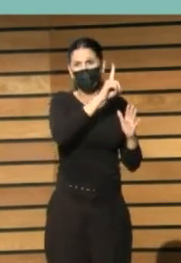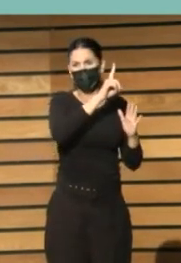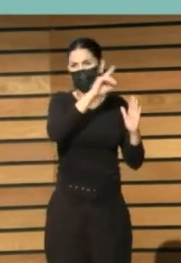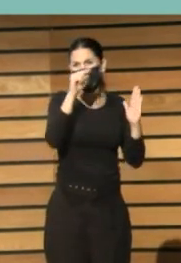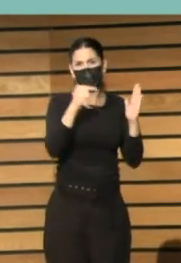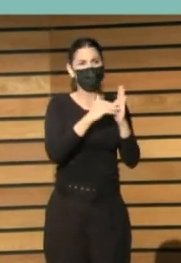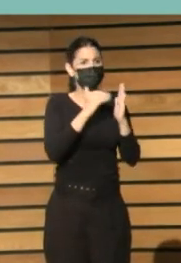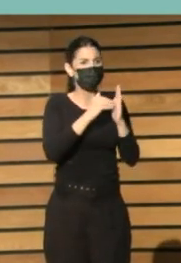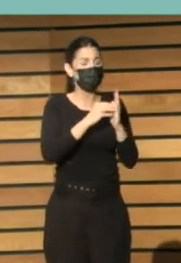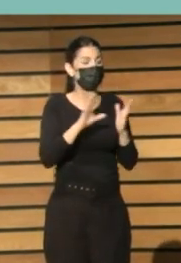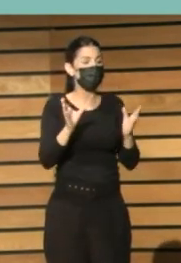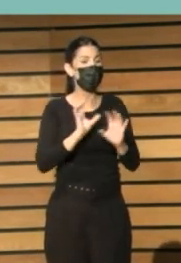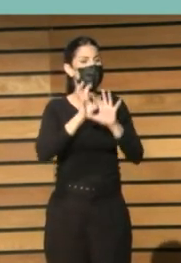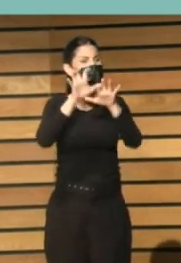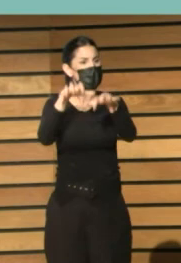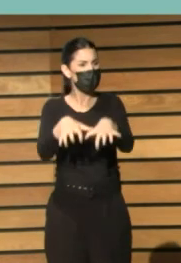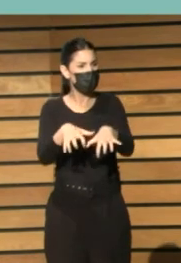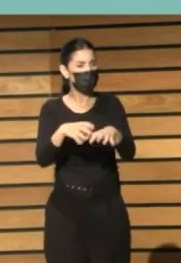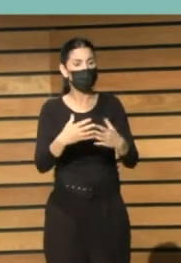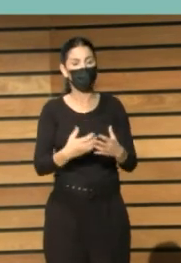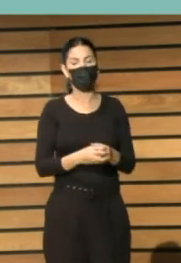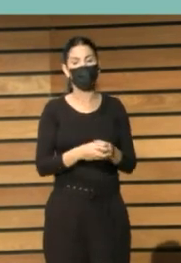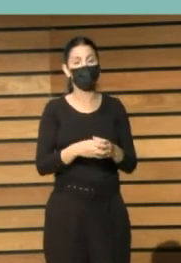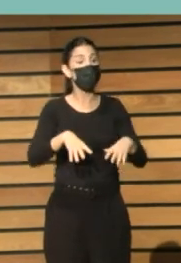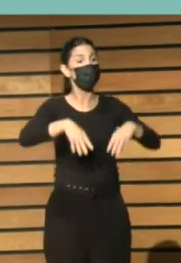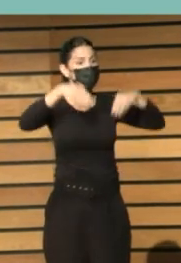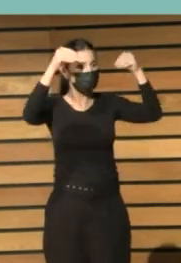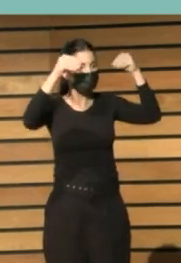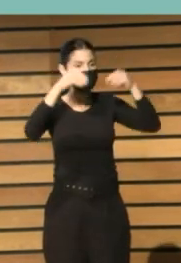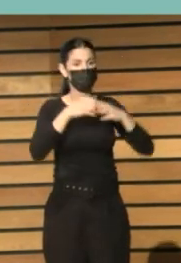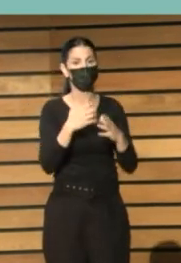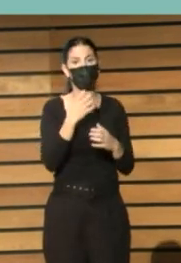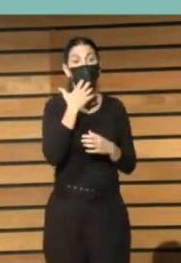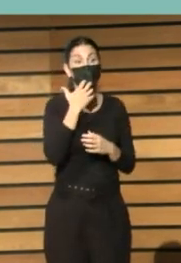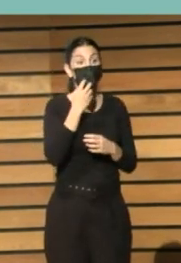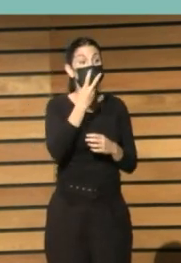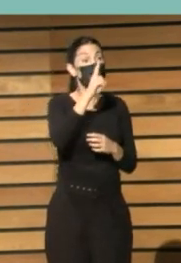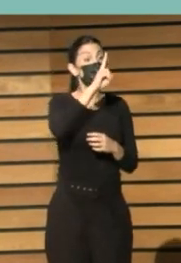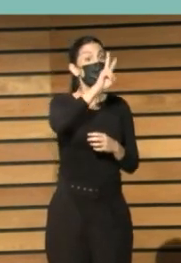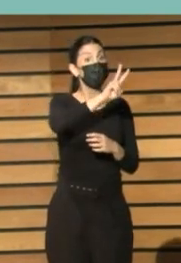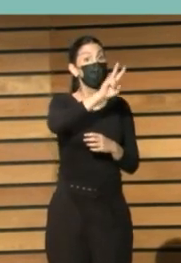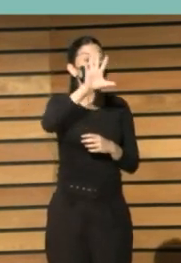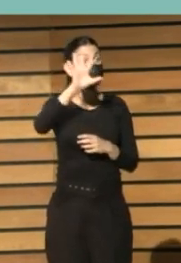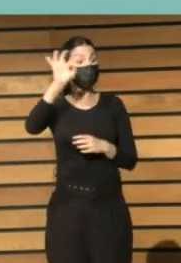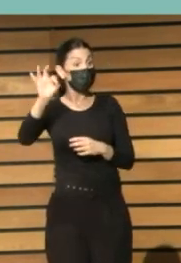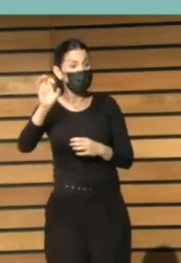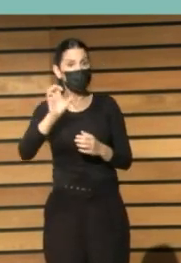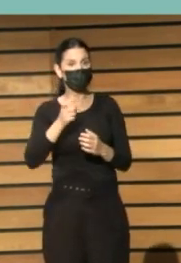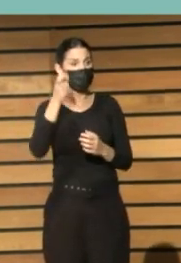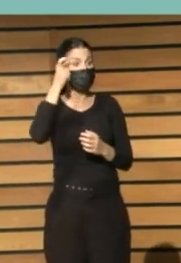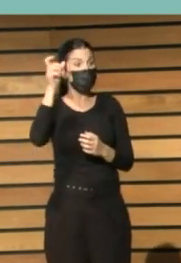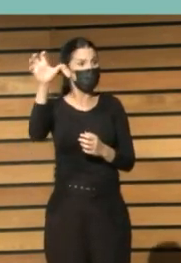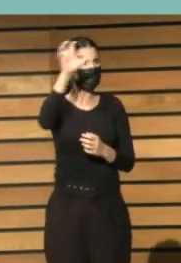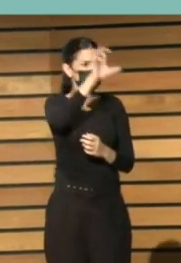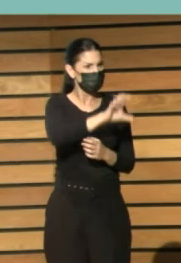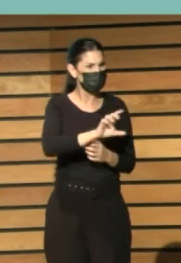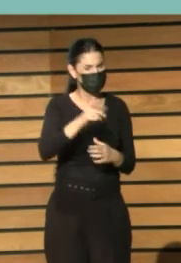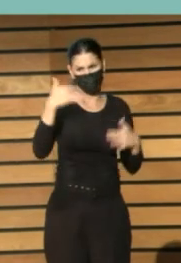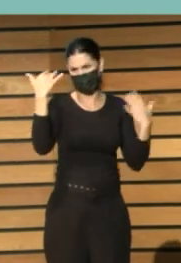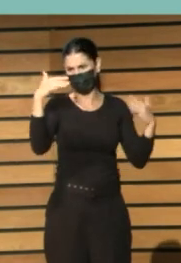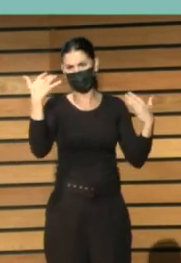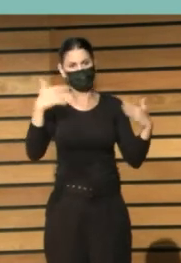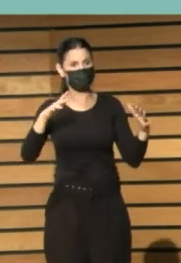como Burgos o León que sobrepasan los 250 municipios Burgos son 300 y algo una barbaridad